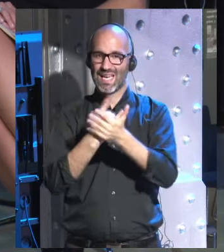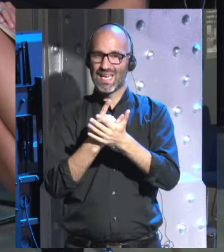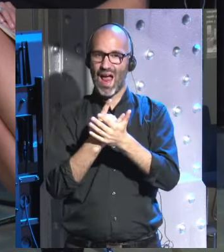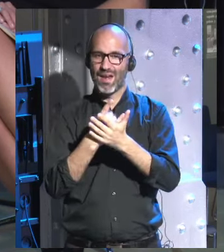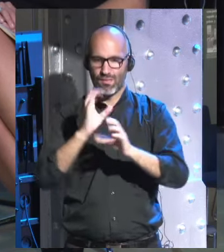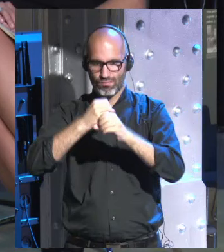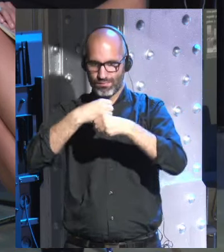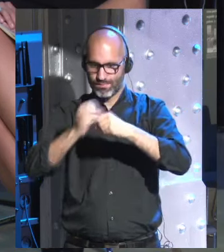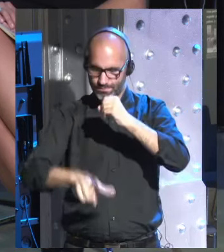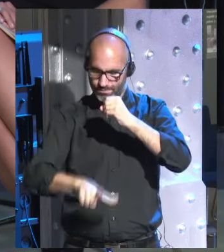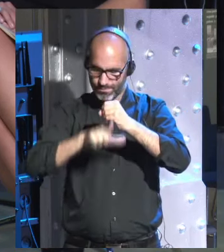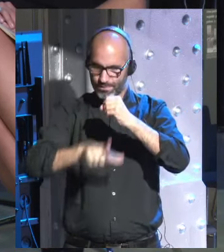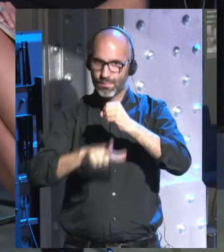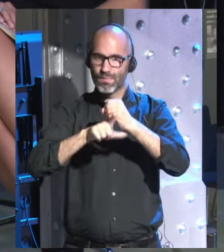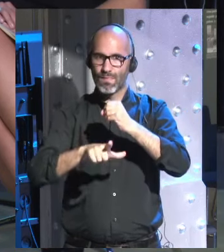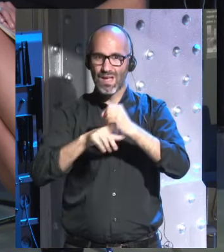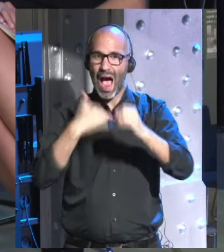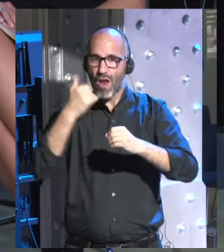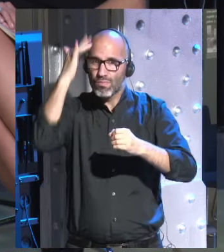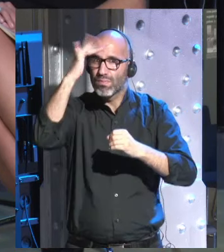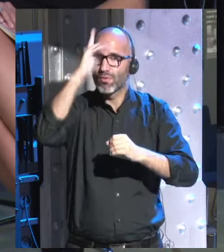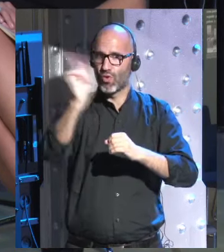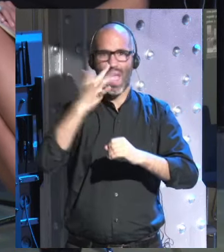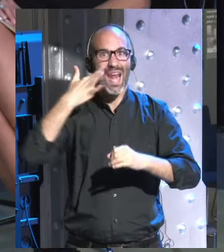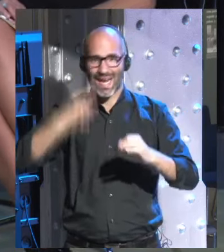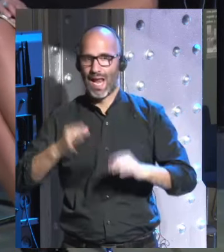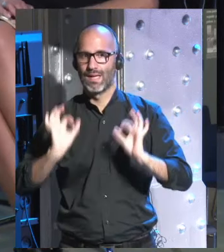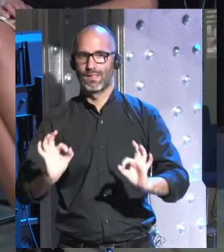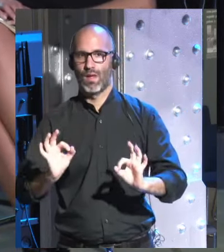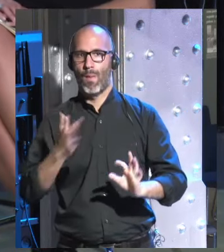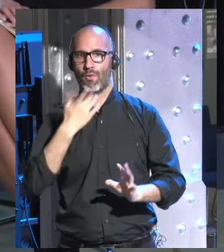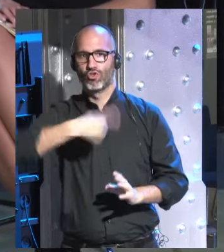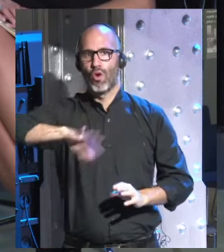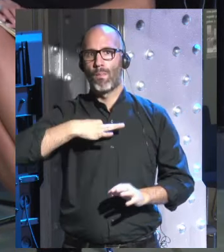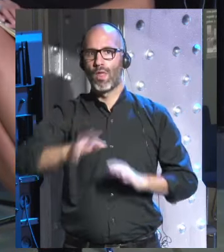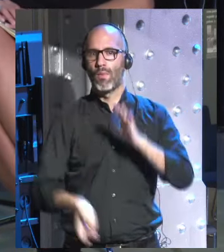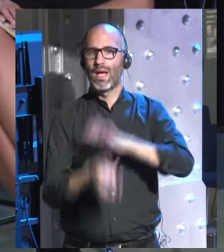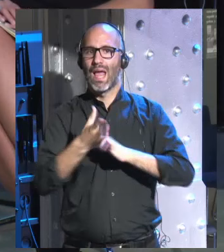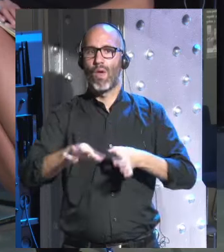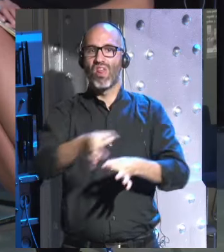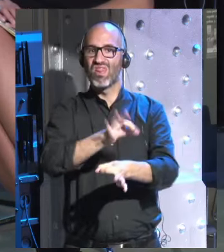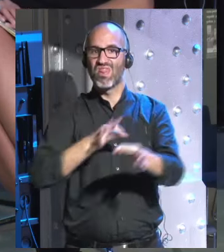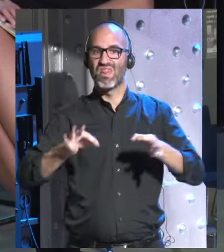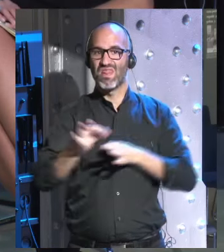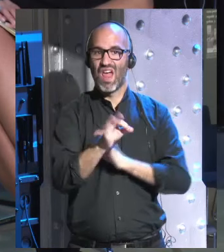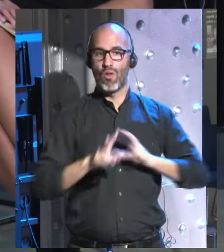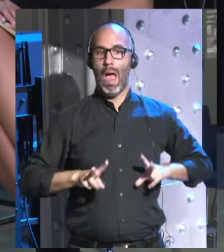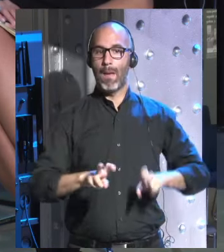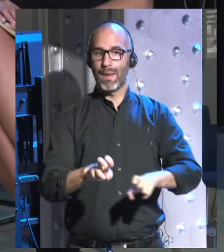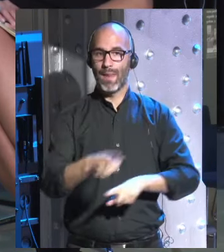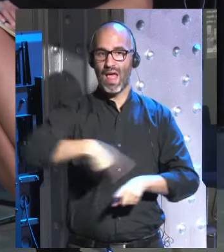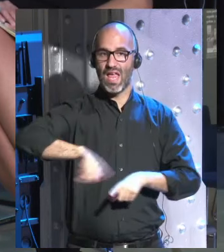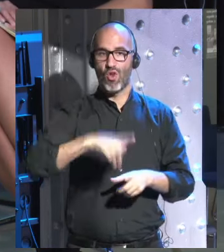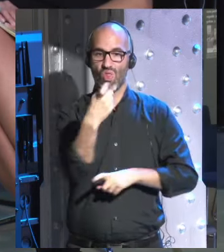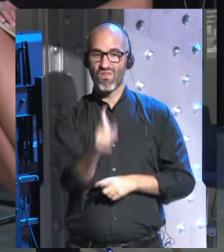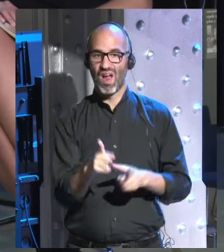no es ciencia ficción es algo real el hacer crear carne a partir de células primigenias sin necesidad de que